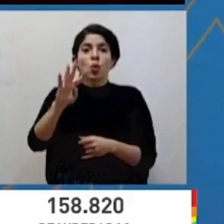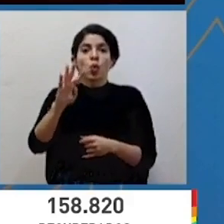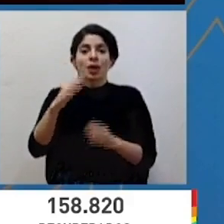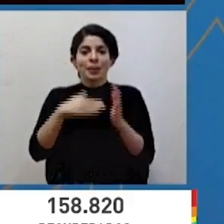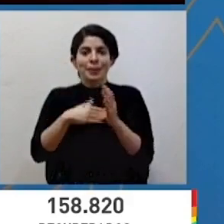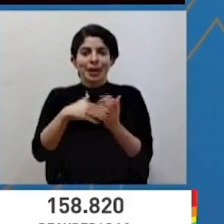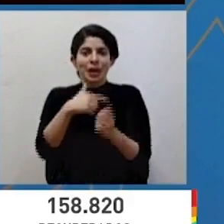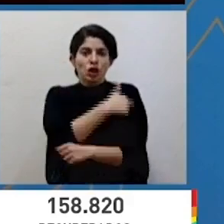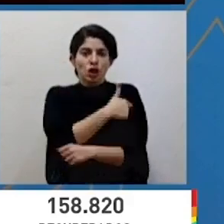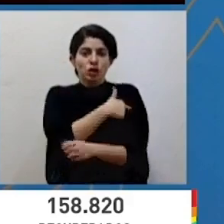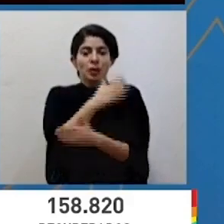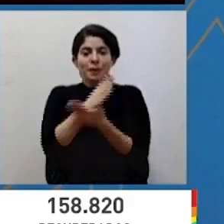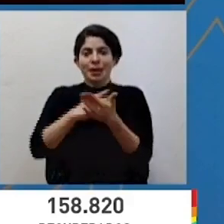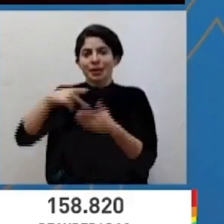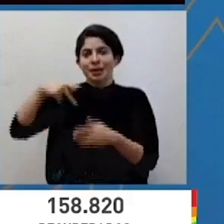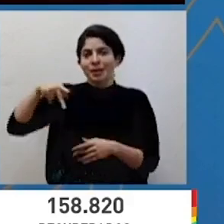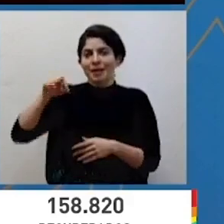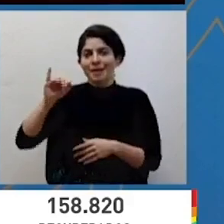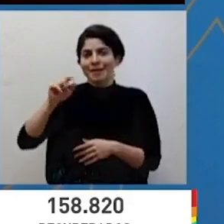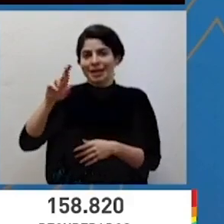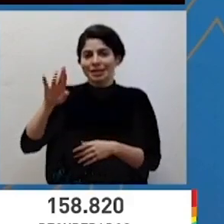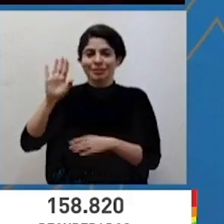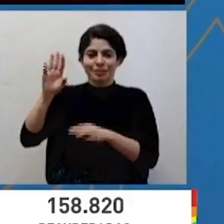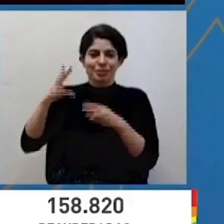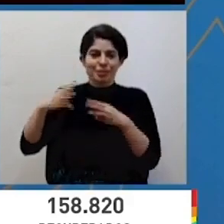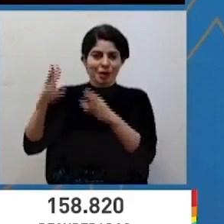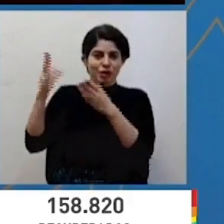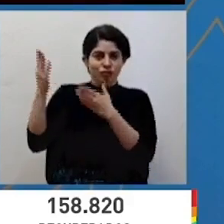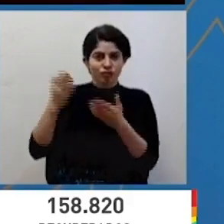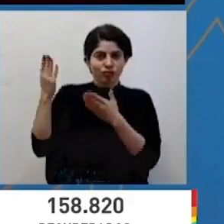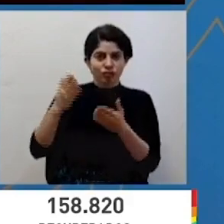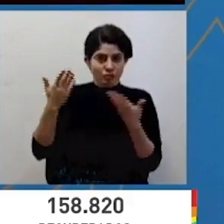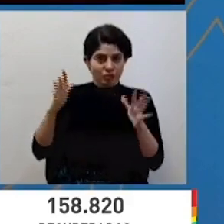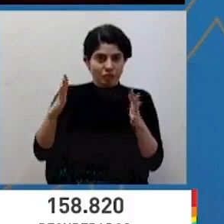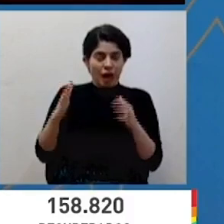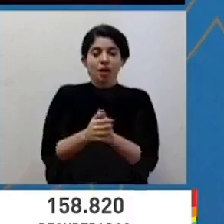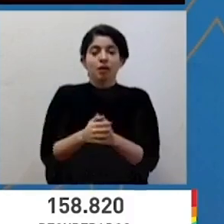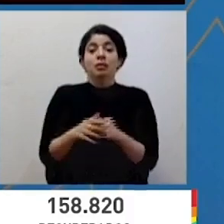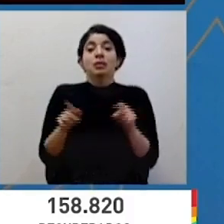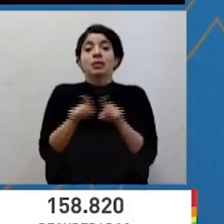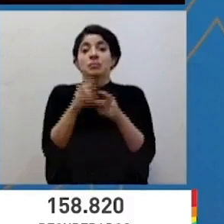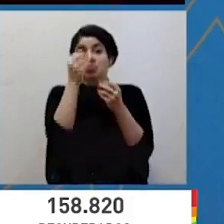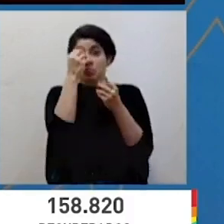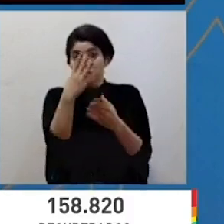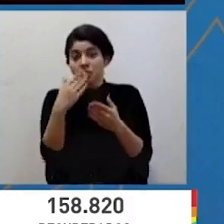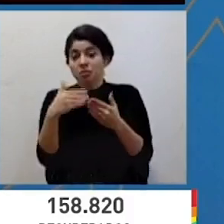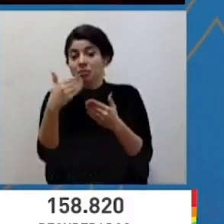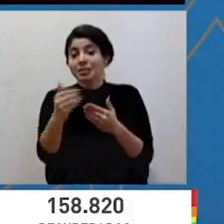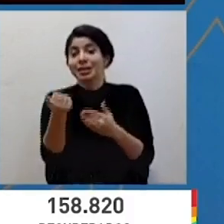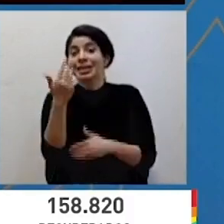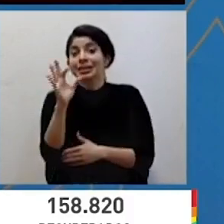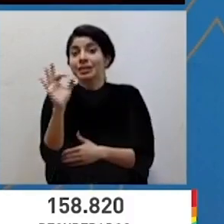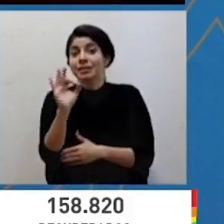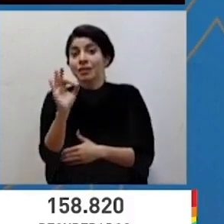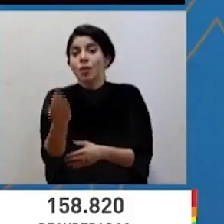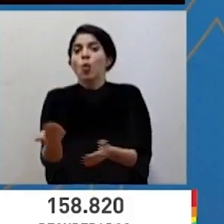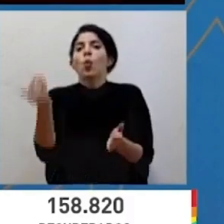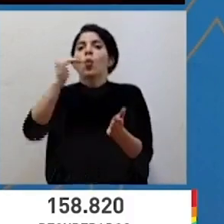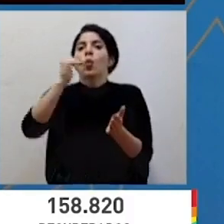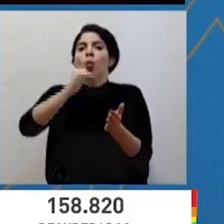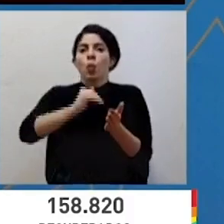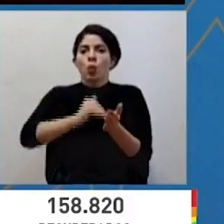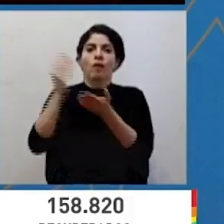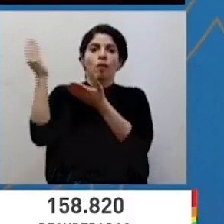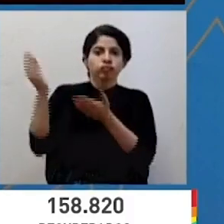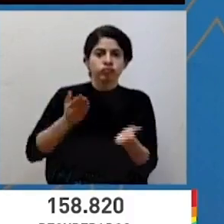parte de Pfizer según los mecanismos de entrega y como hemos mencionado, pues a partir del 15 de febrero se reanuda el proceso